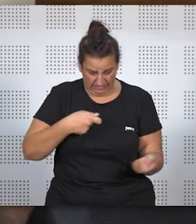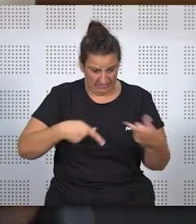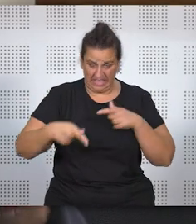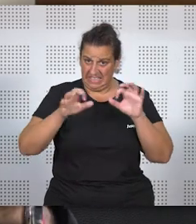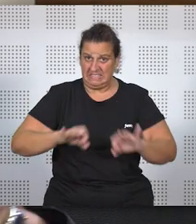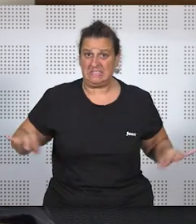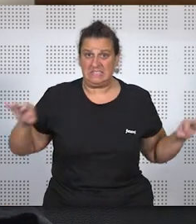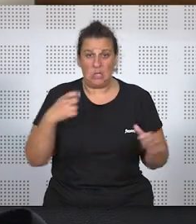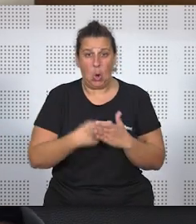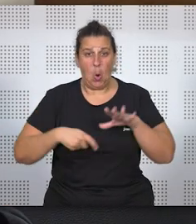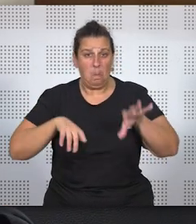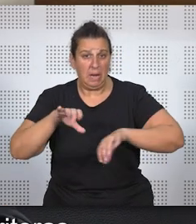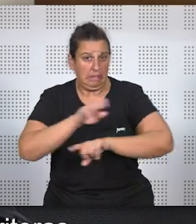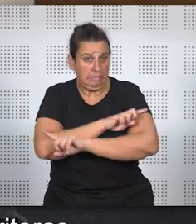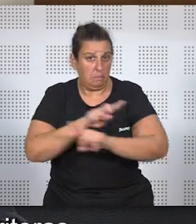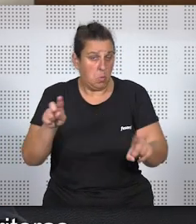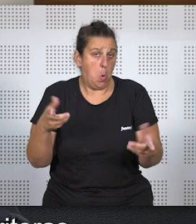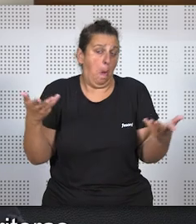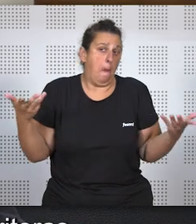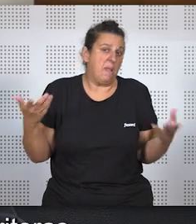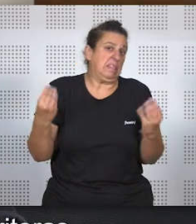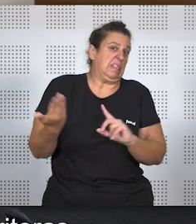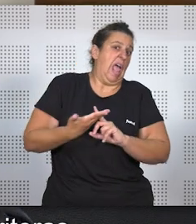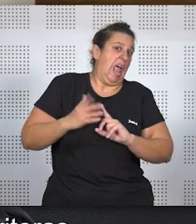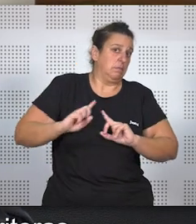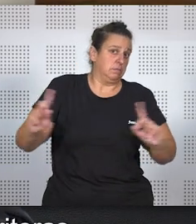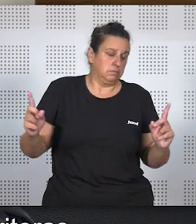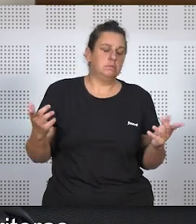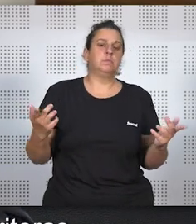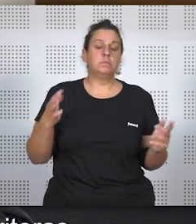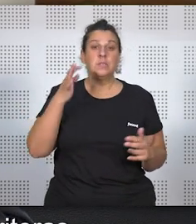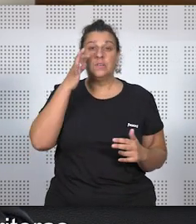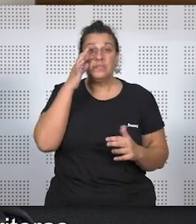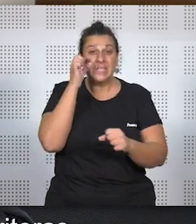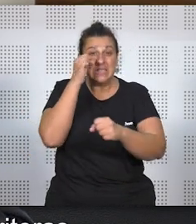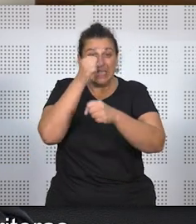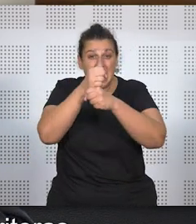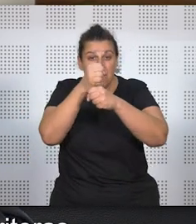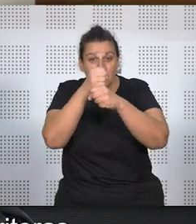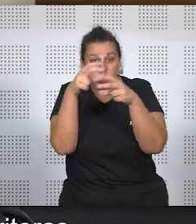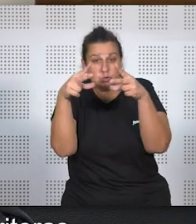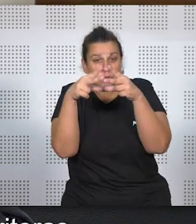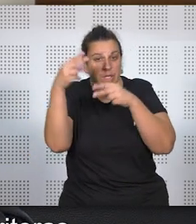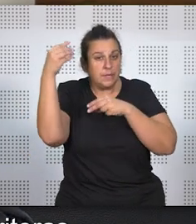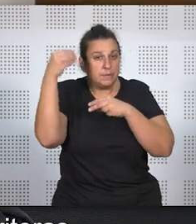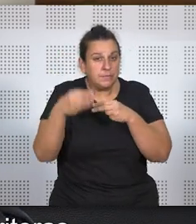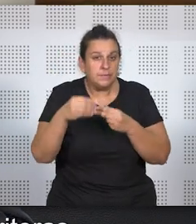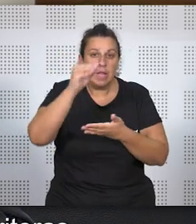nada que vender, ni que comprar. Pero hicieron una grandísima labor social